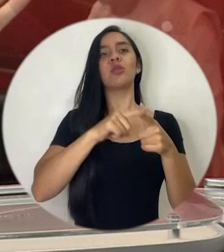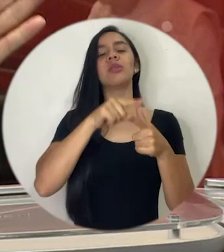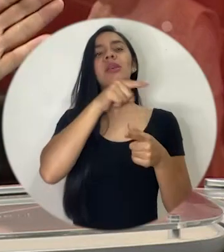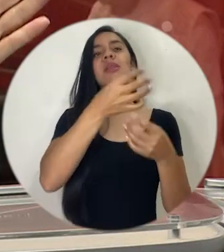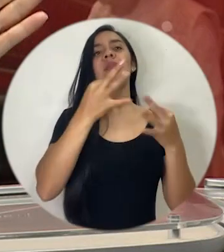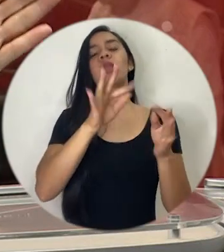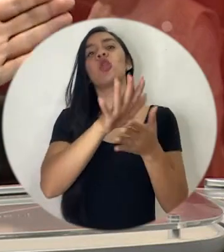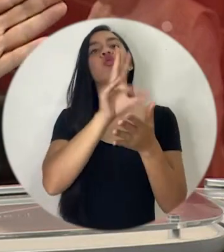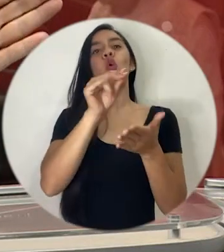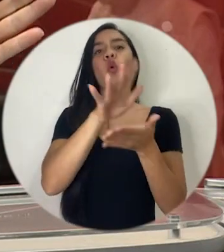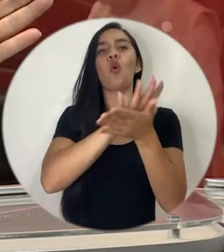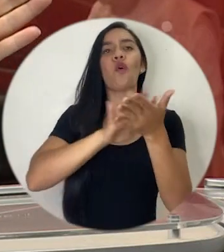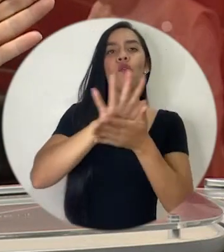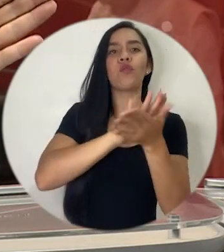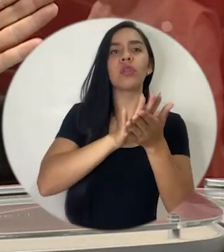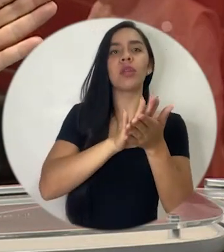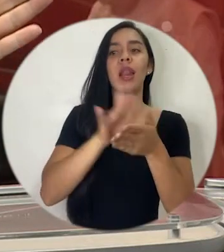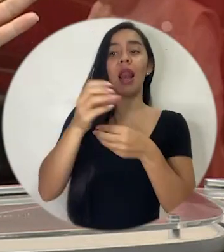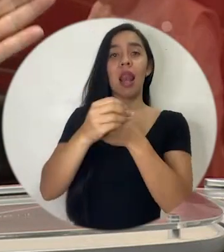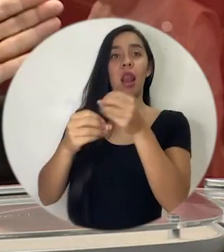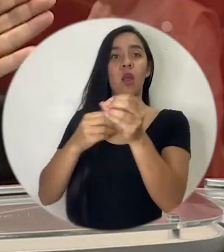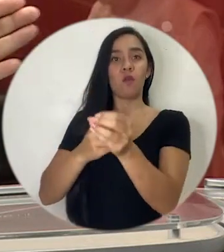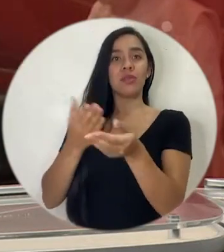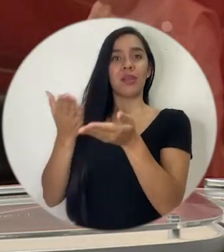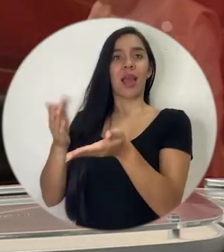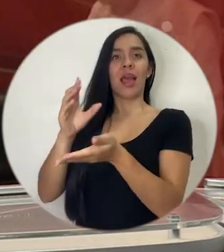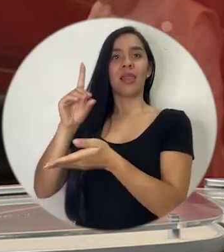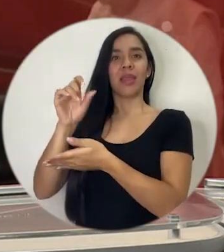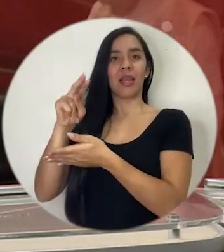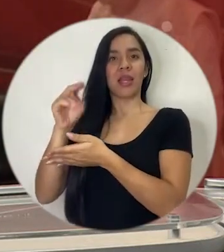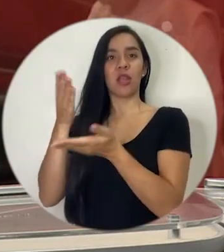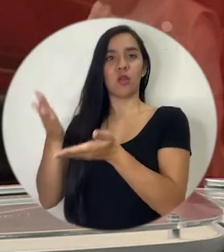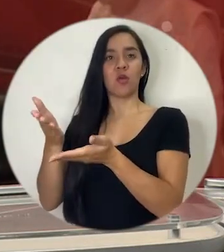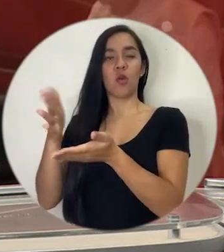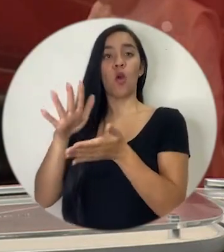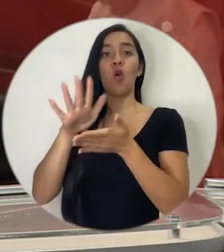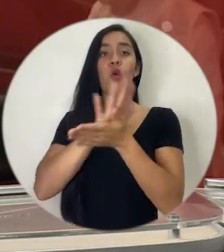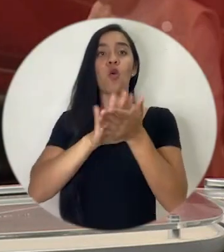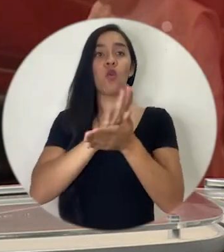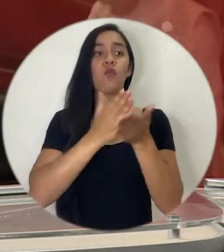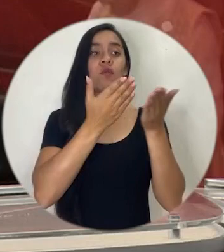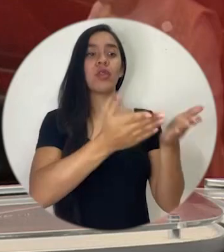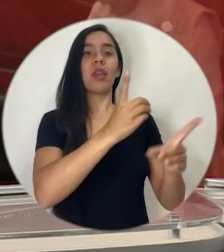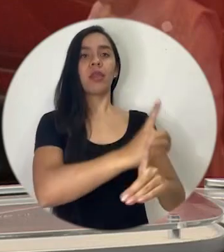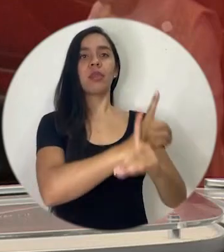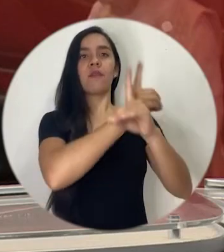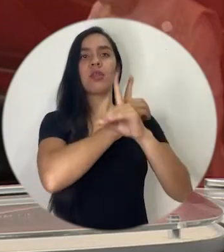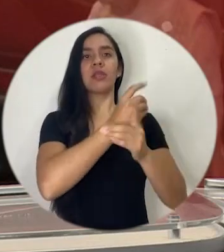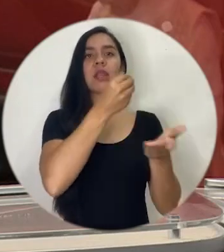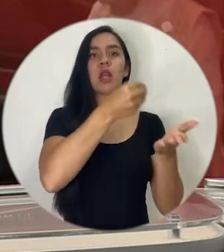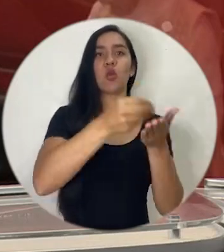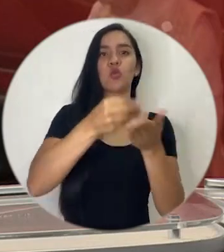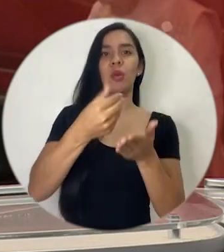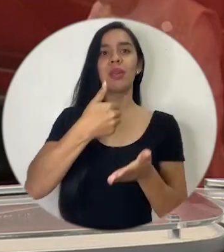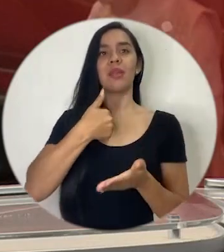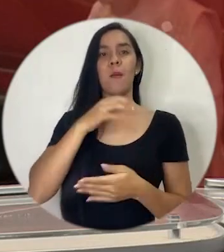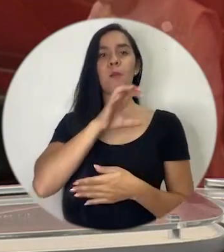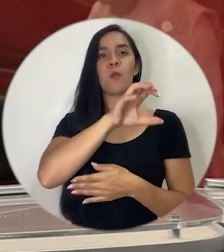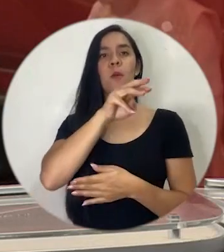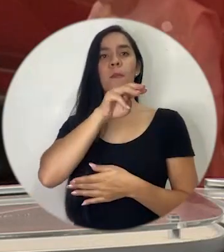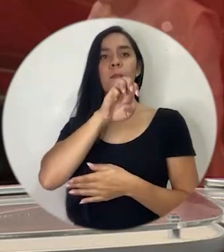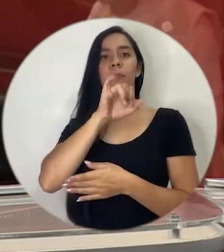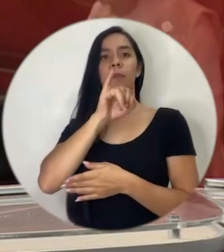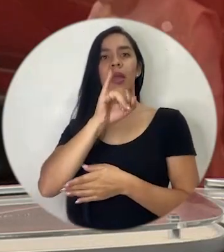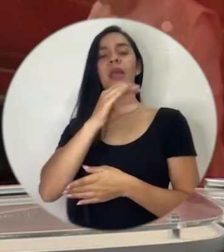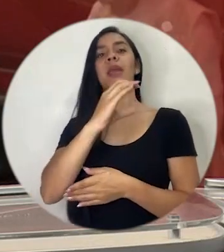la oficina de don Danilo con la defensa del consumidor que tiene el MEIC y que tiene